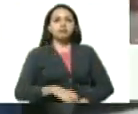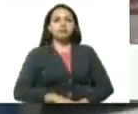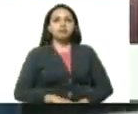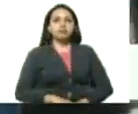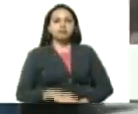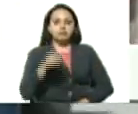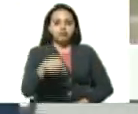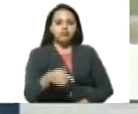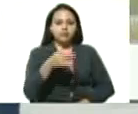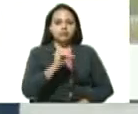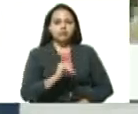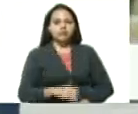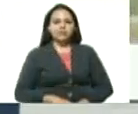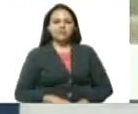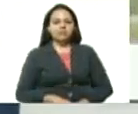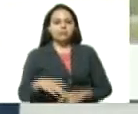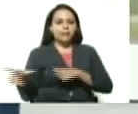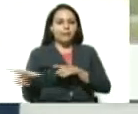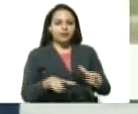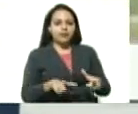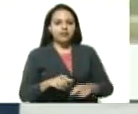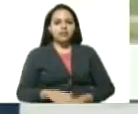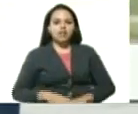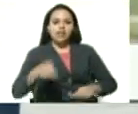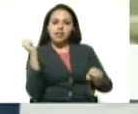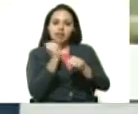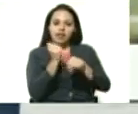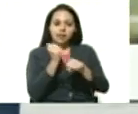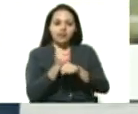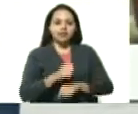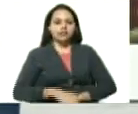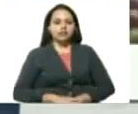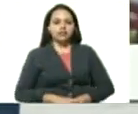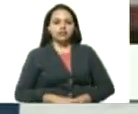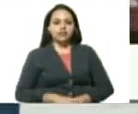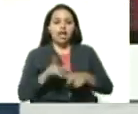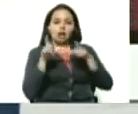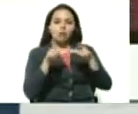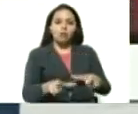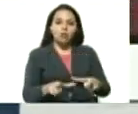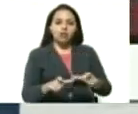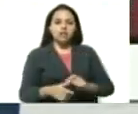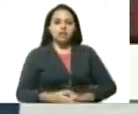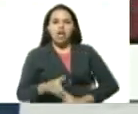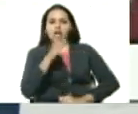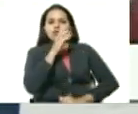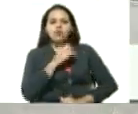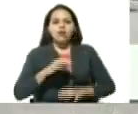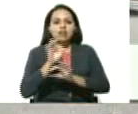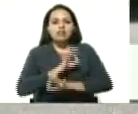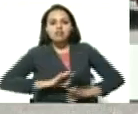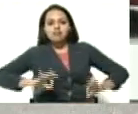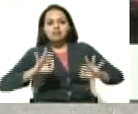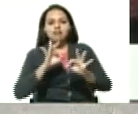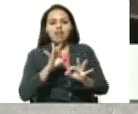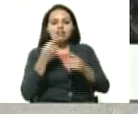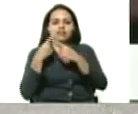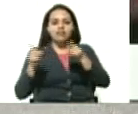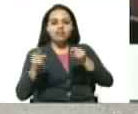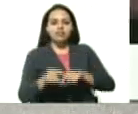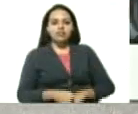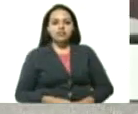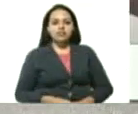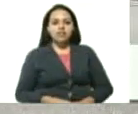Aquí estamos confirmando que entre producción y cuarentena no hay ningún tipo de contradicción. Y nos